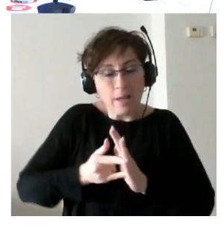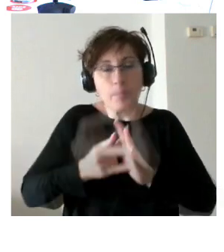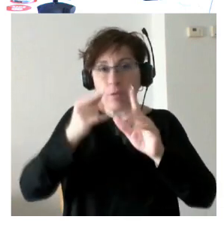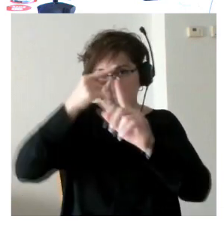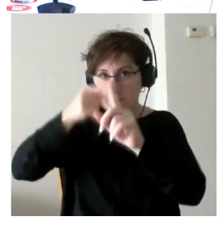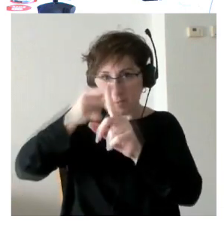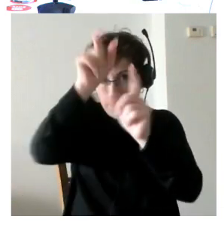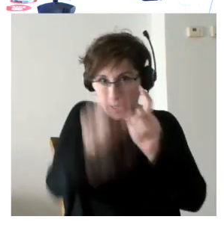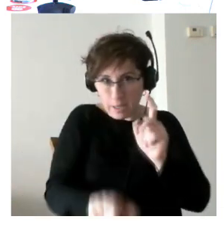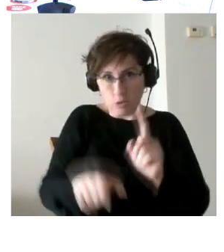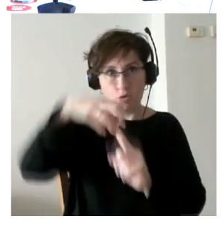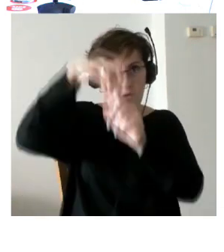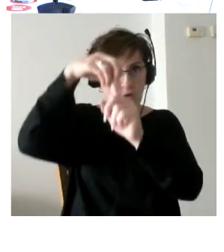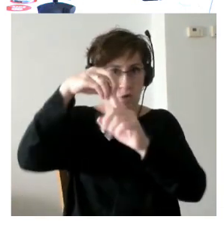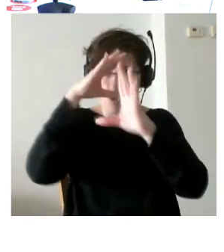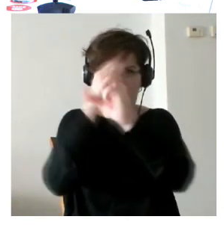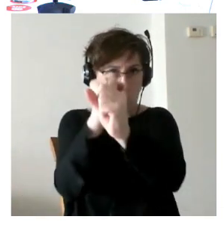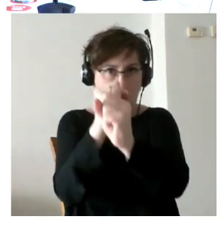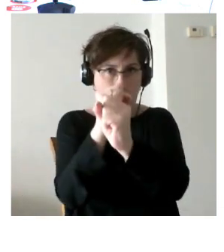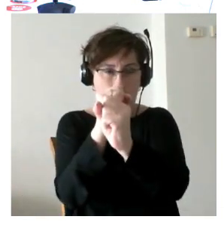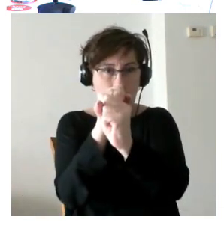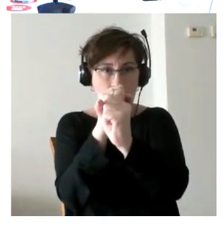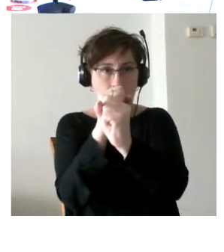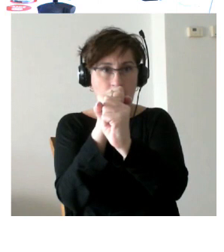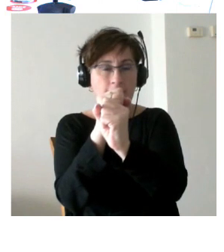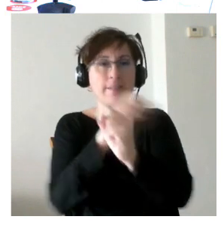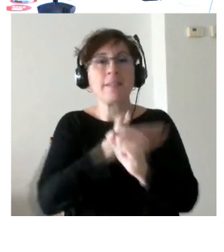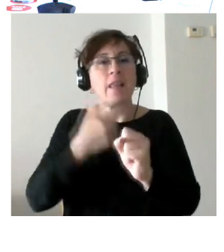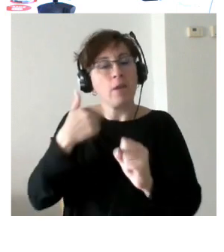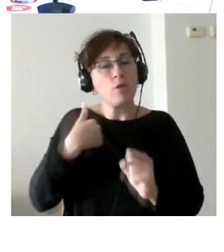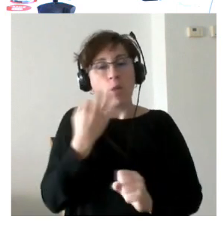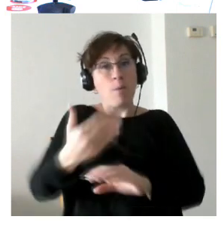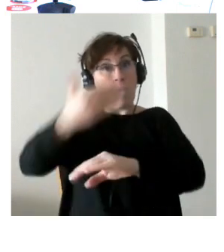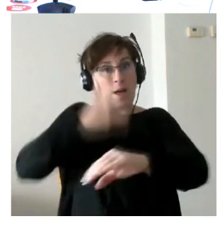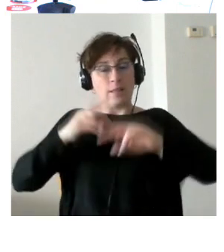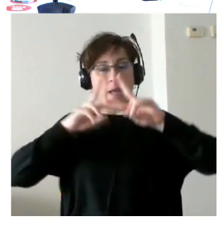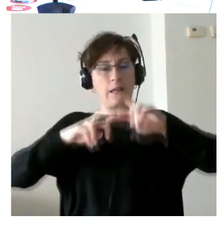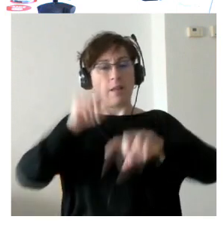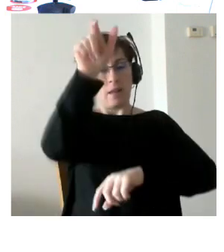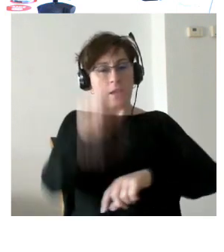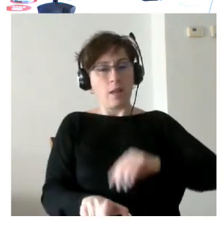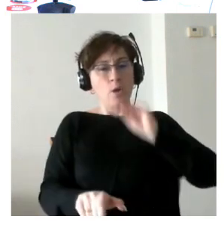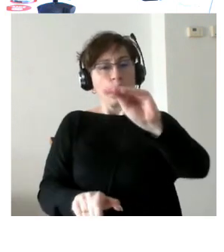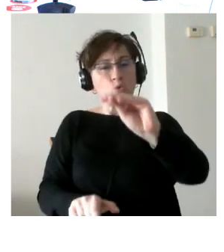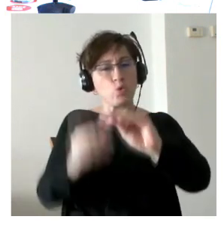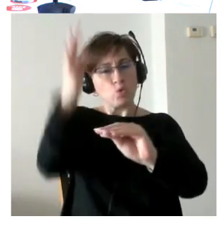Esto tiene que ver con que tenemos que analizar quién es esa persona cuáles son sus puntos fuertes cuáles son sus intereses cuál es su anhelo de